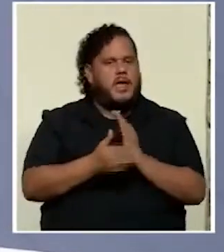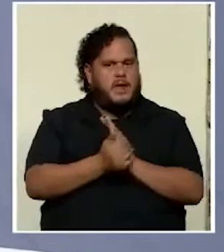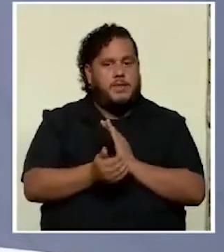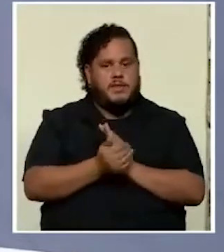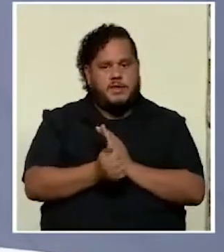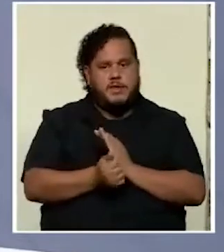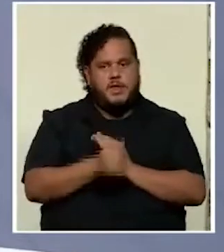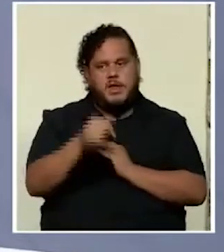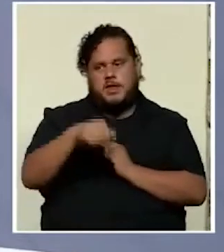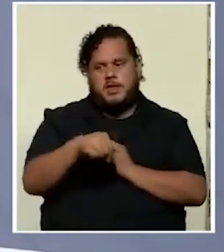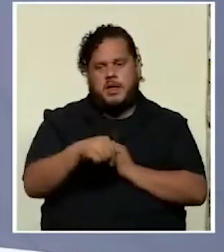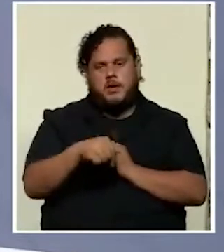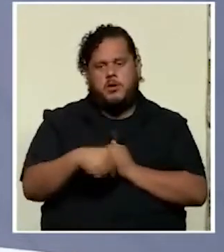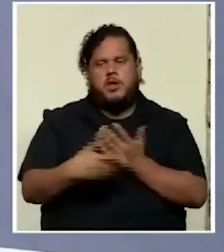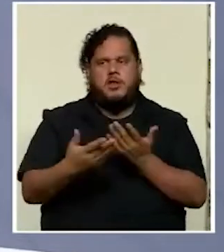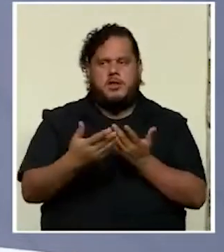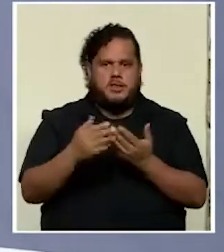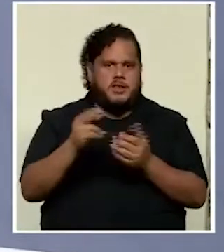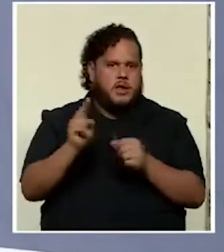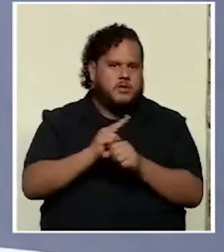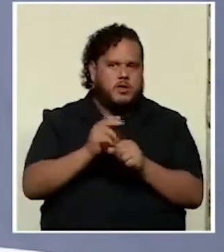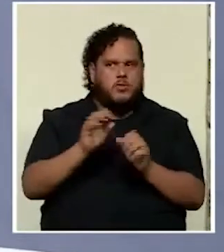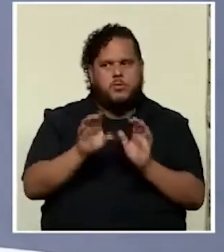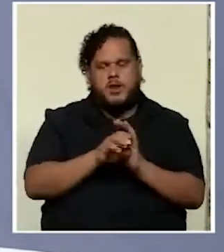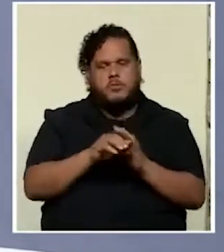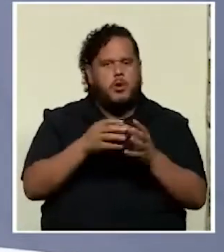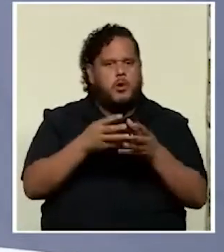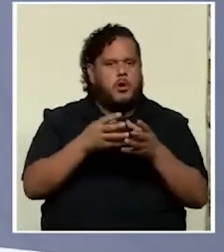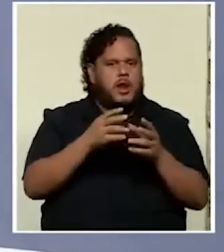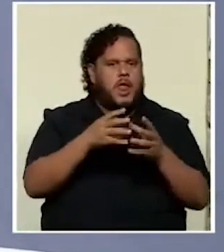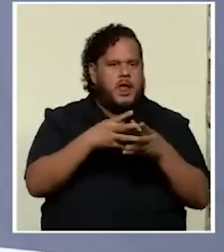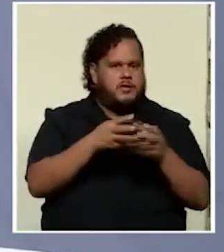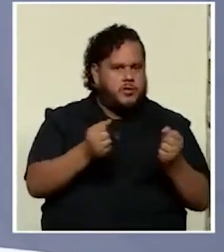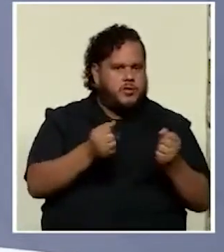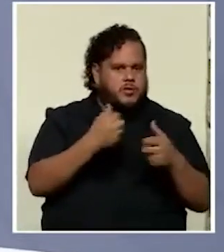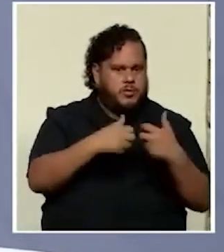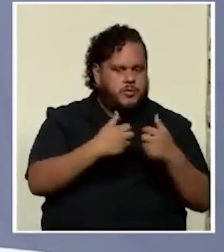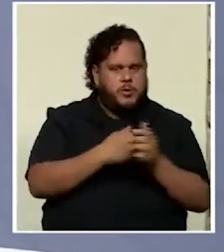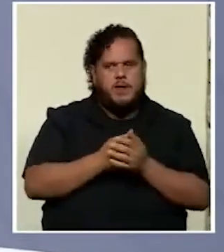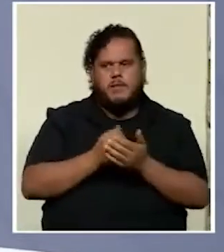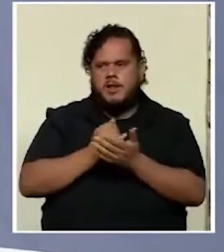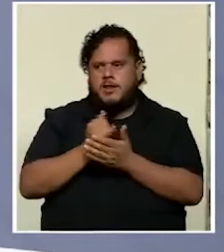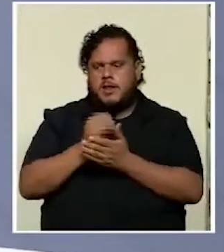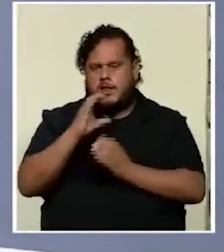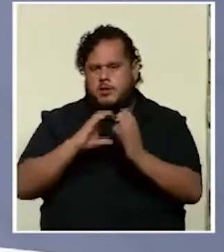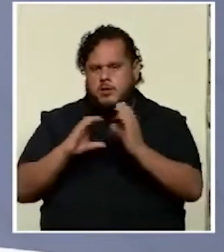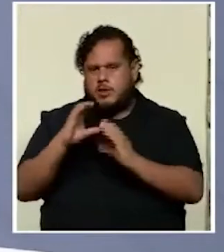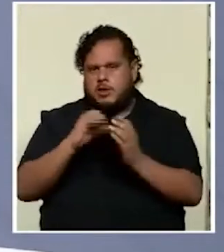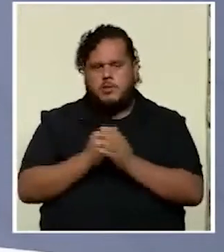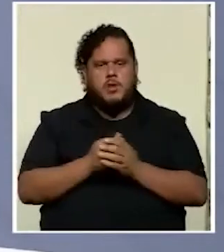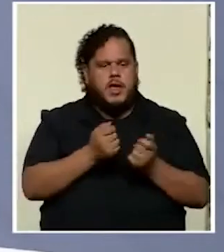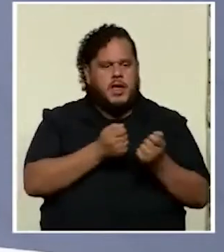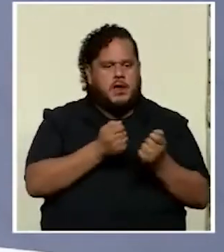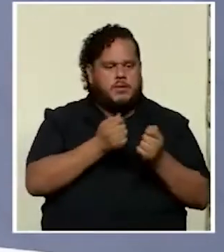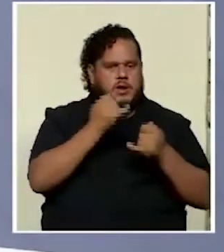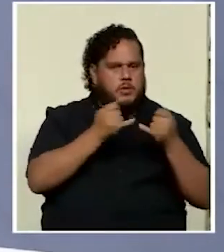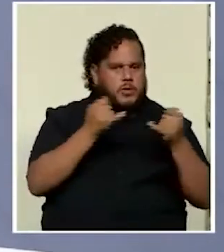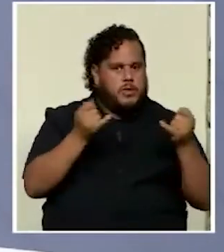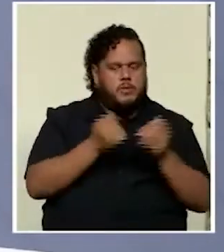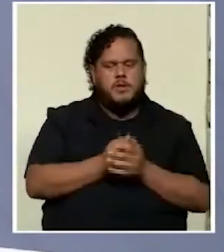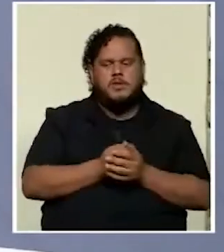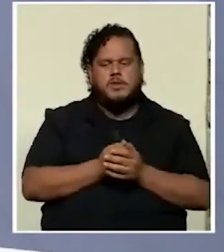que hoy se están demandando como la resolución de problemas la comprensión lectora la indagación científica el manejo de idiomas